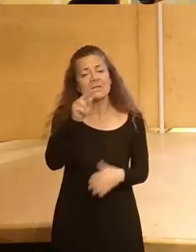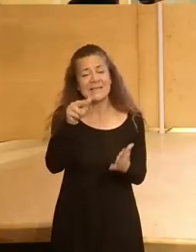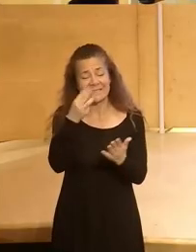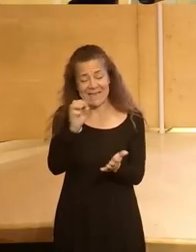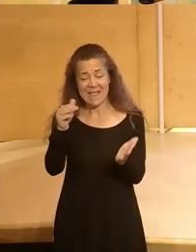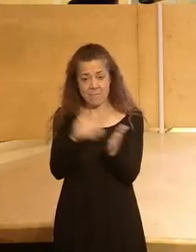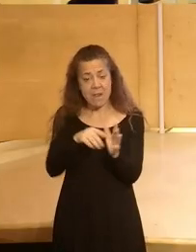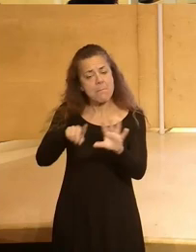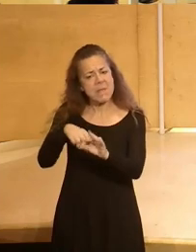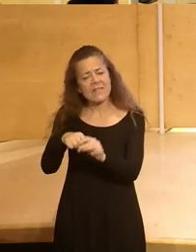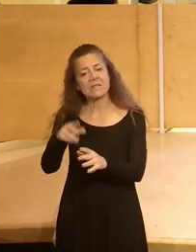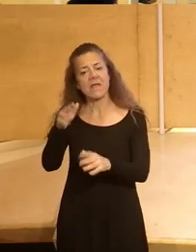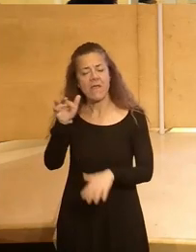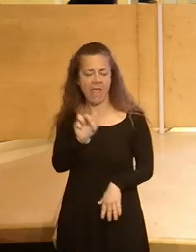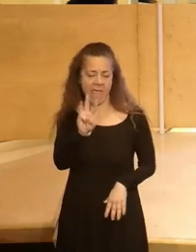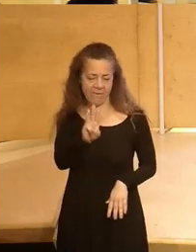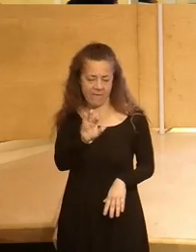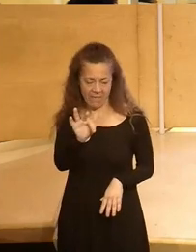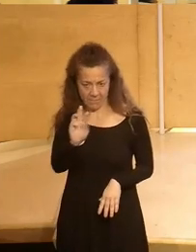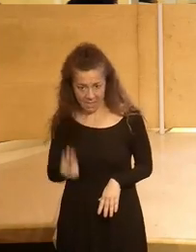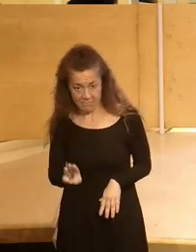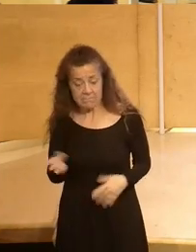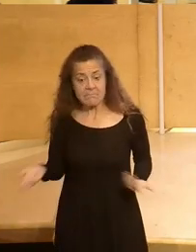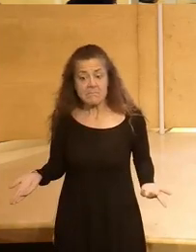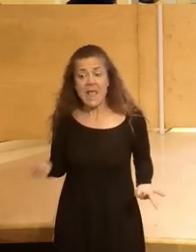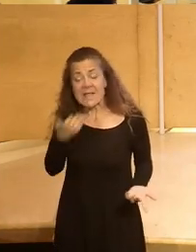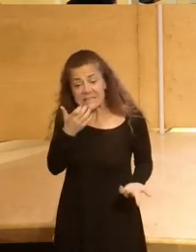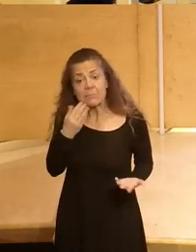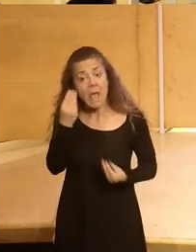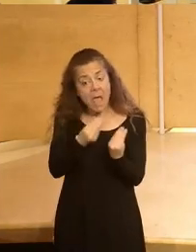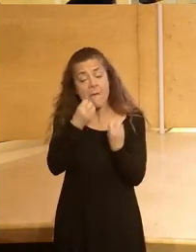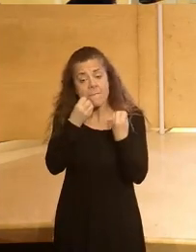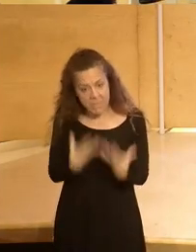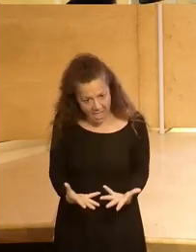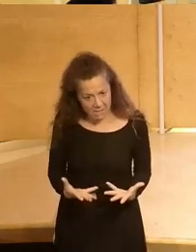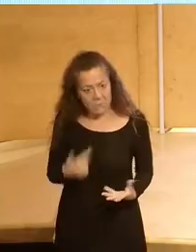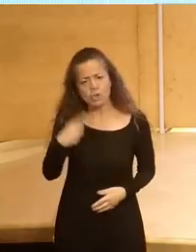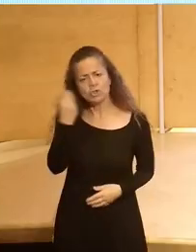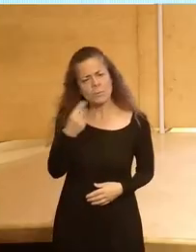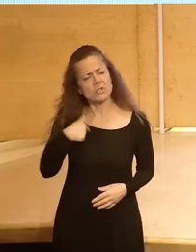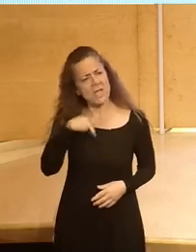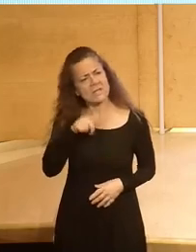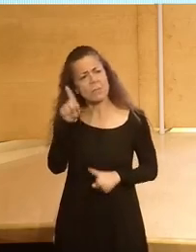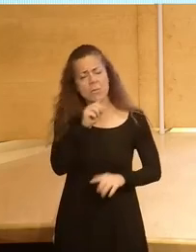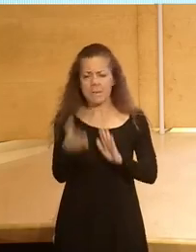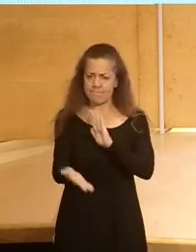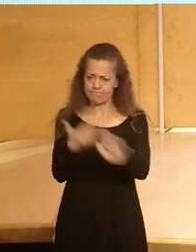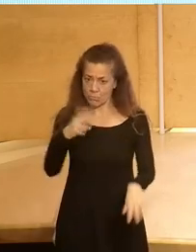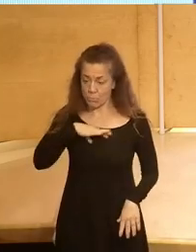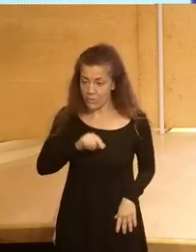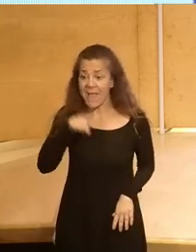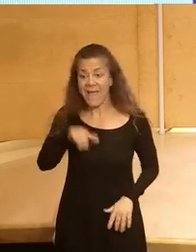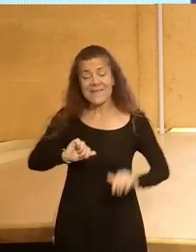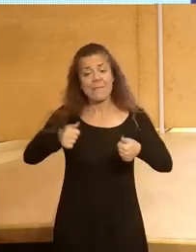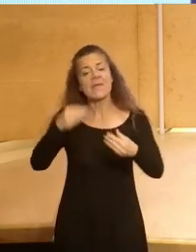plazas de formación profesional vamos a impulsar si lo hacemos bien creo que podemos erradicar este primer problema y entonces podremos